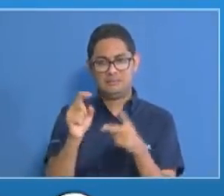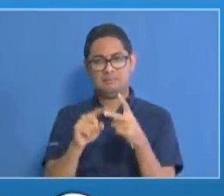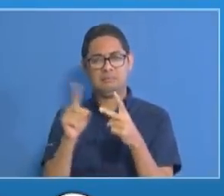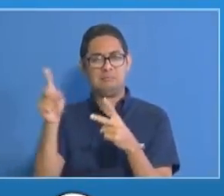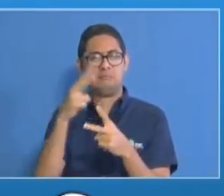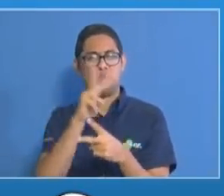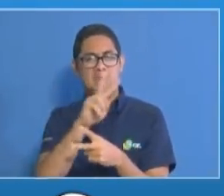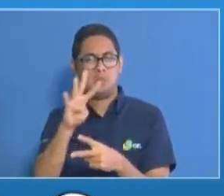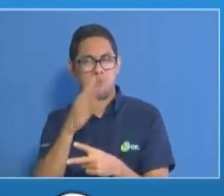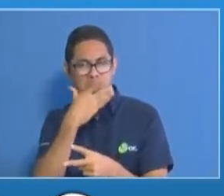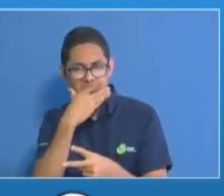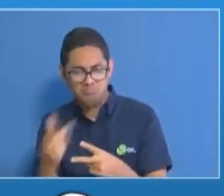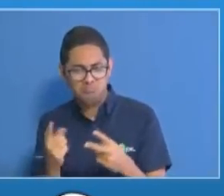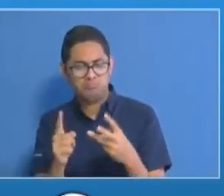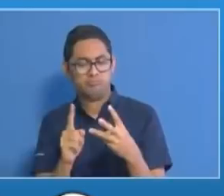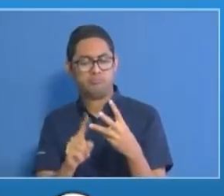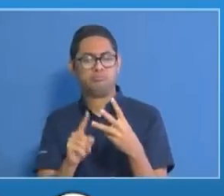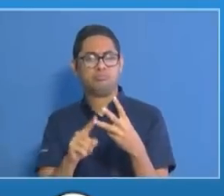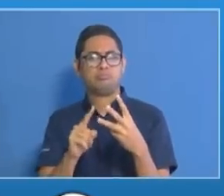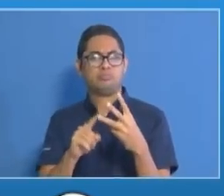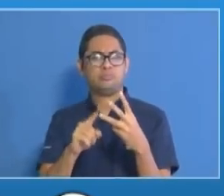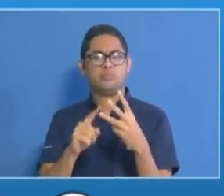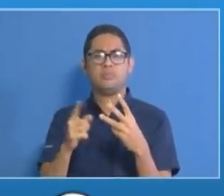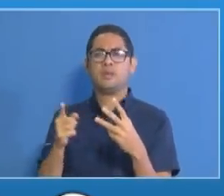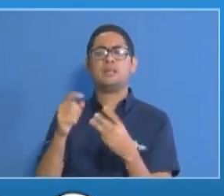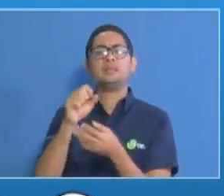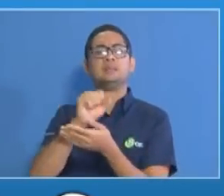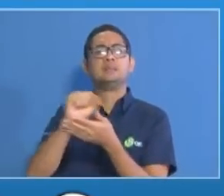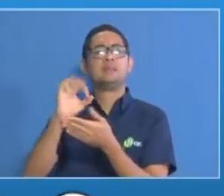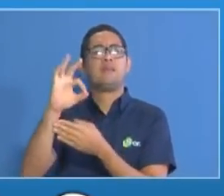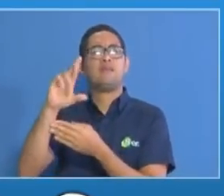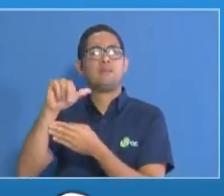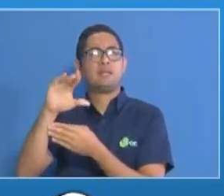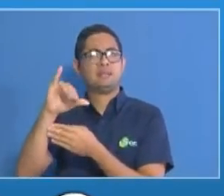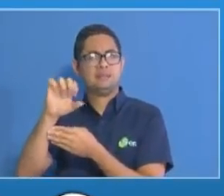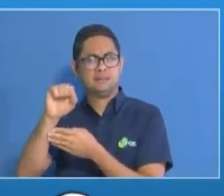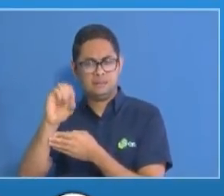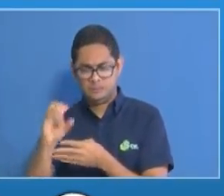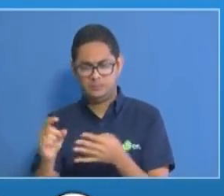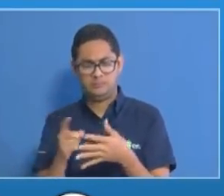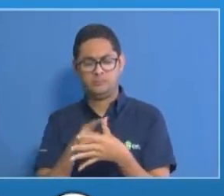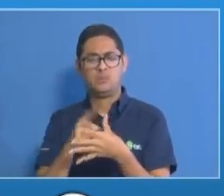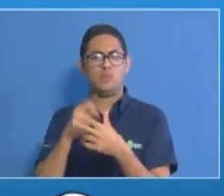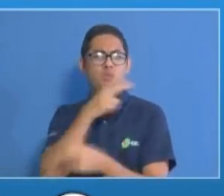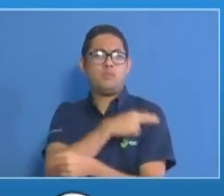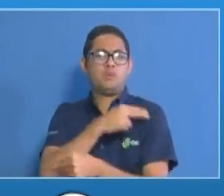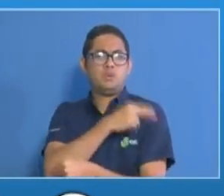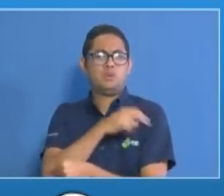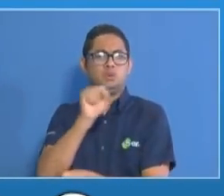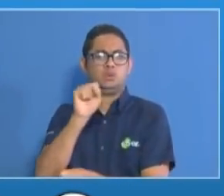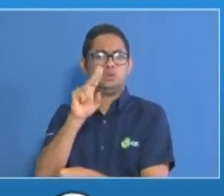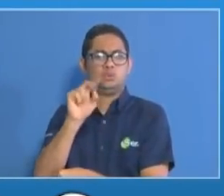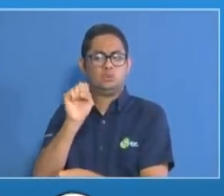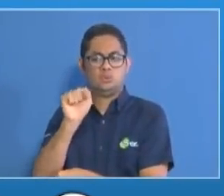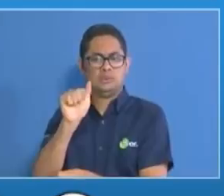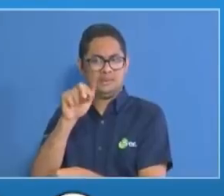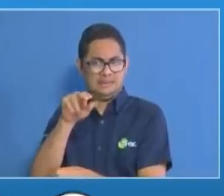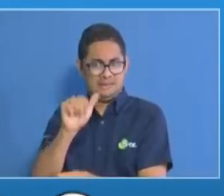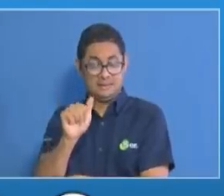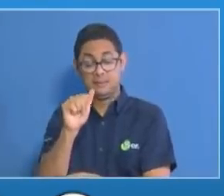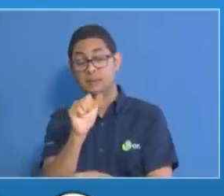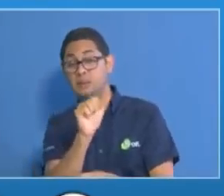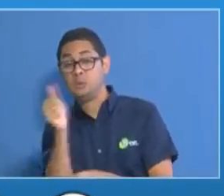en la policlínica Carlos N. Brin en San Francisco, en el hospital Susana Jones y también 5